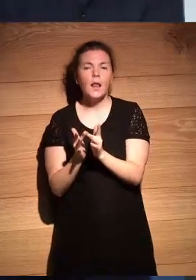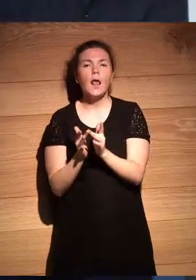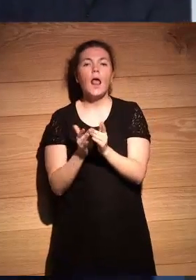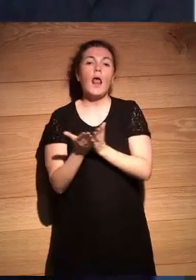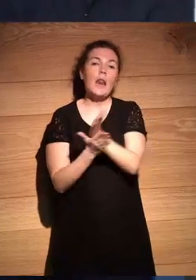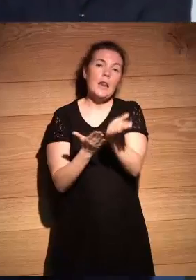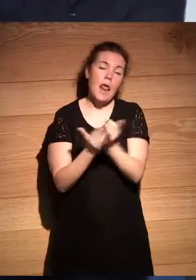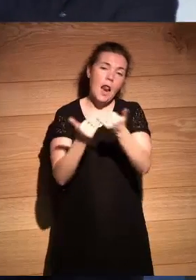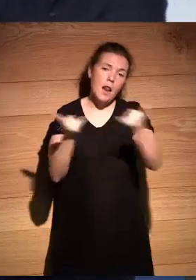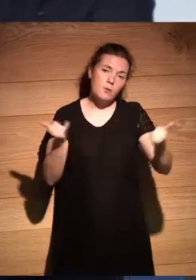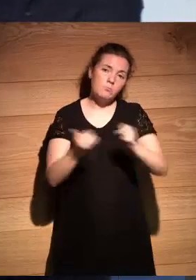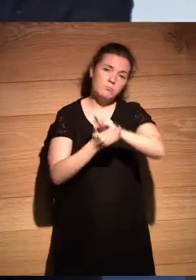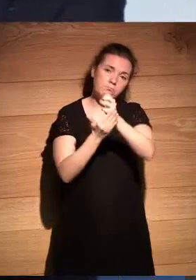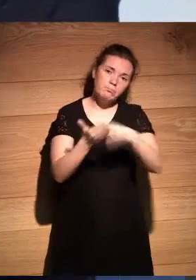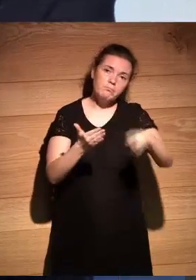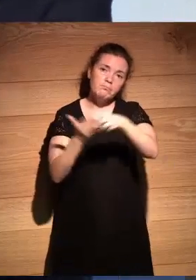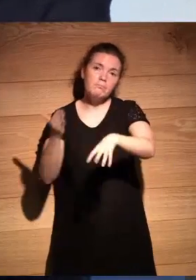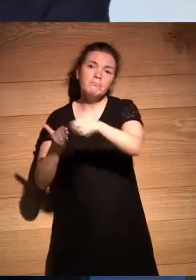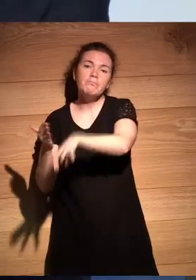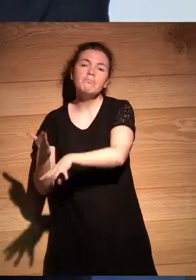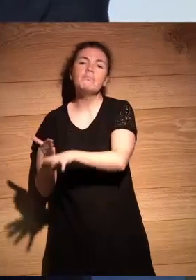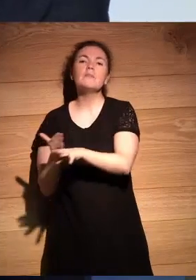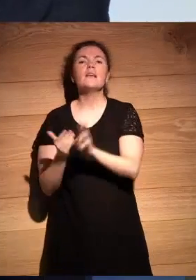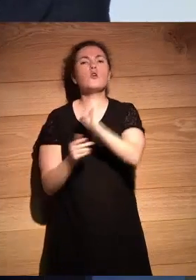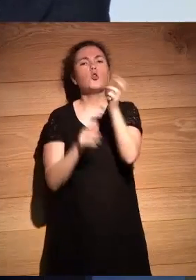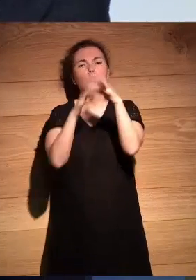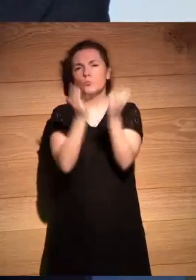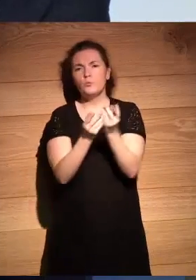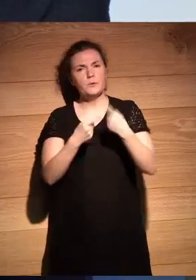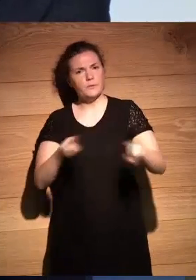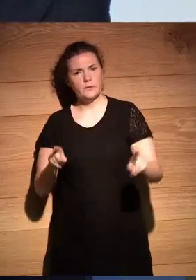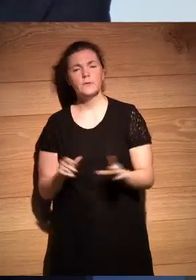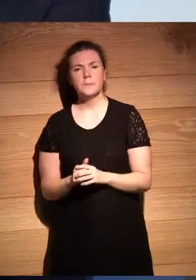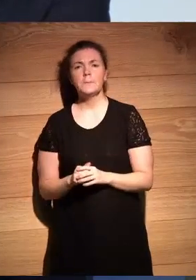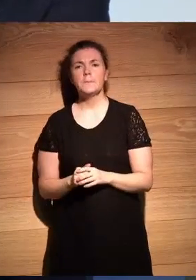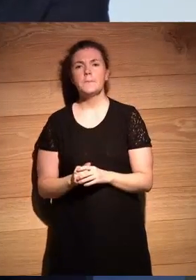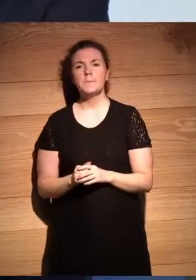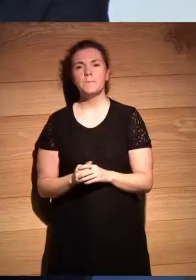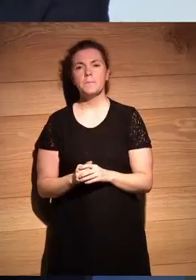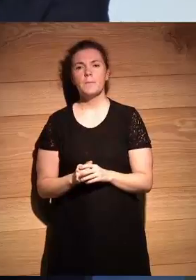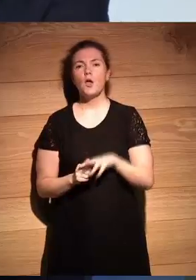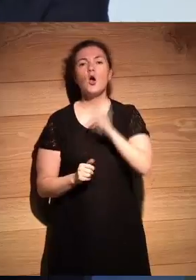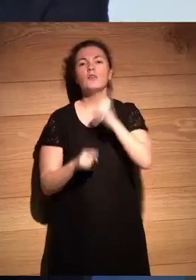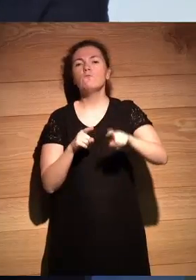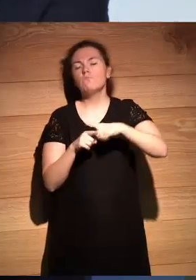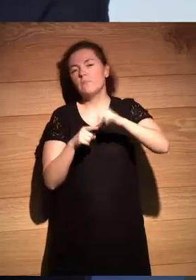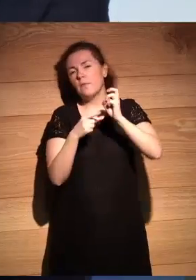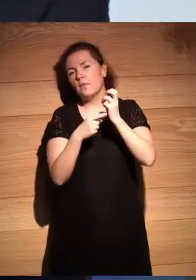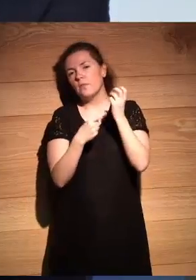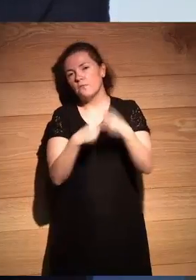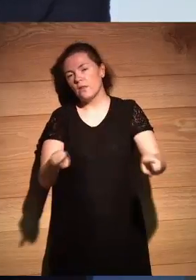ramificado bueno pues bueno es otro mundo un poco es otro mundo es otro tipo de producto